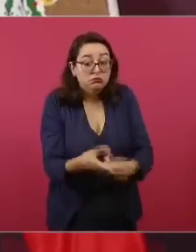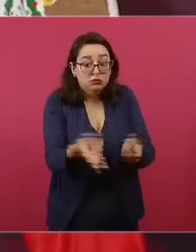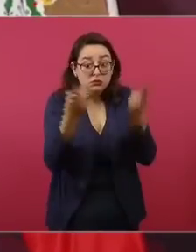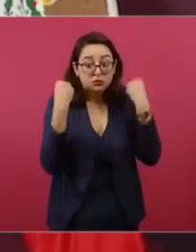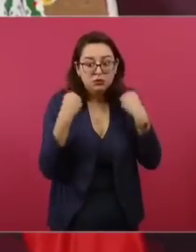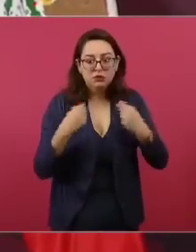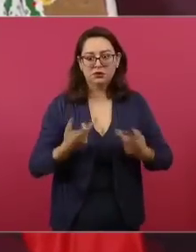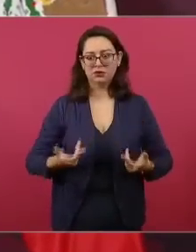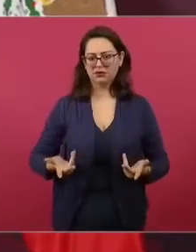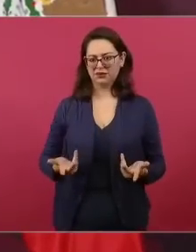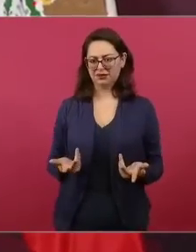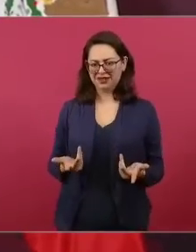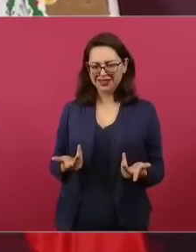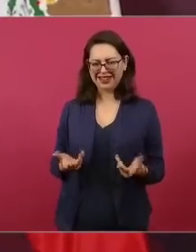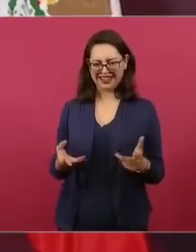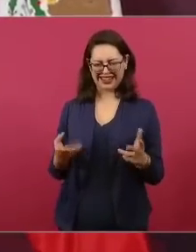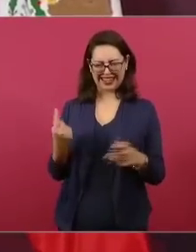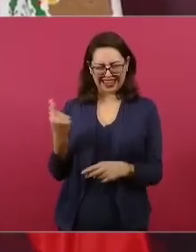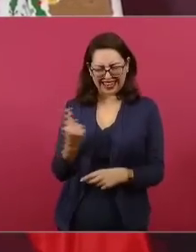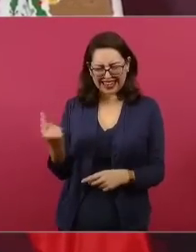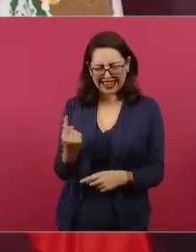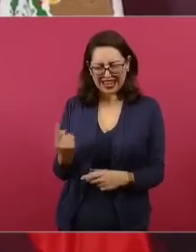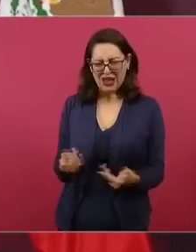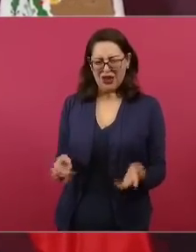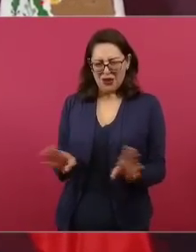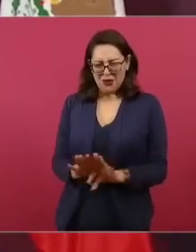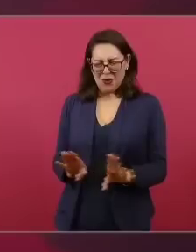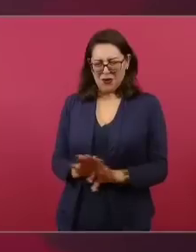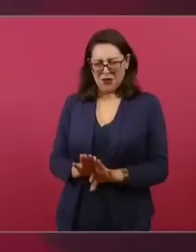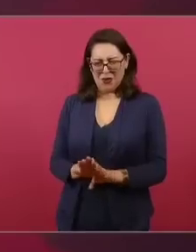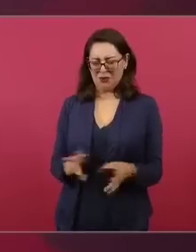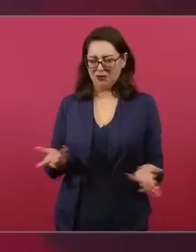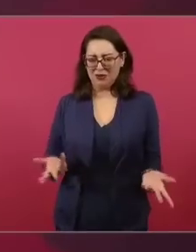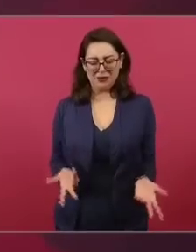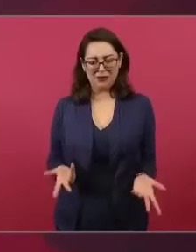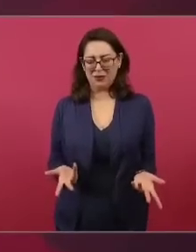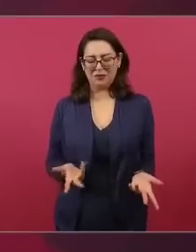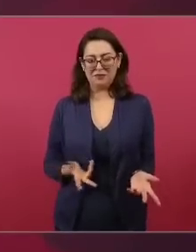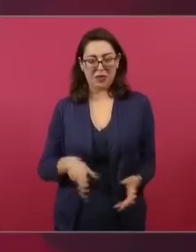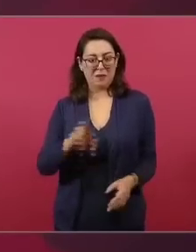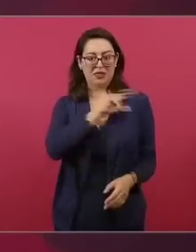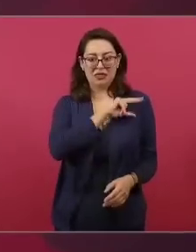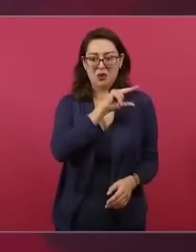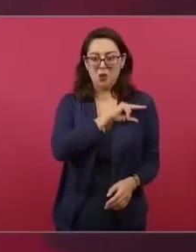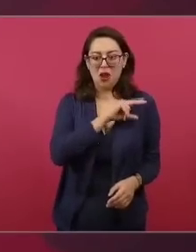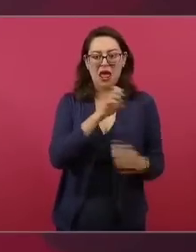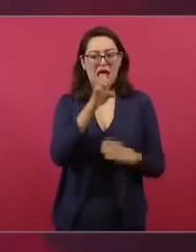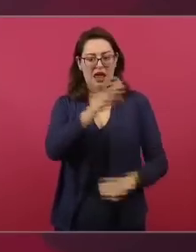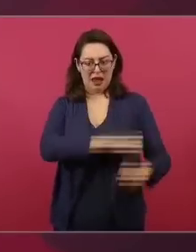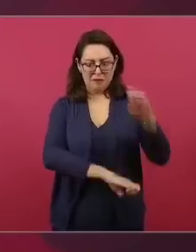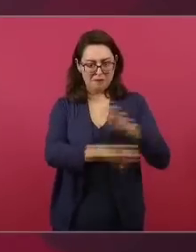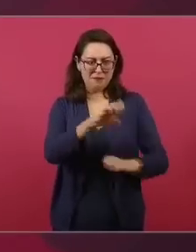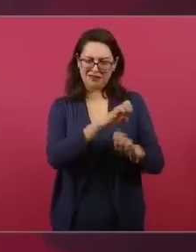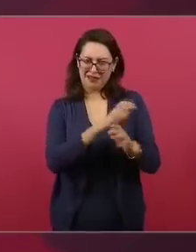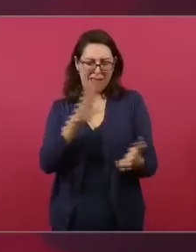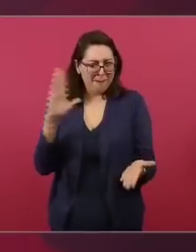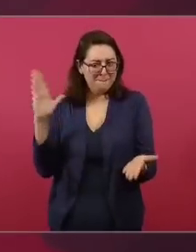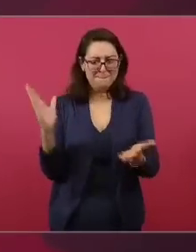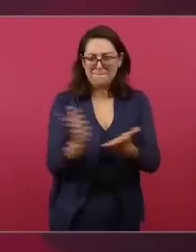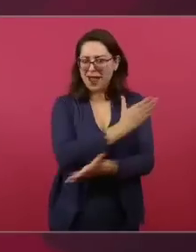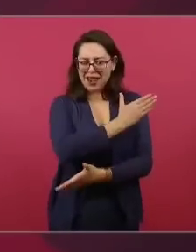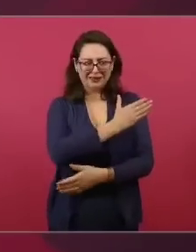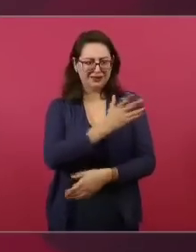Y una cosa es el sector privado y otra cosa es lo público.